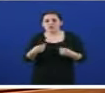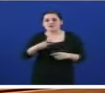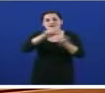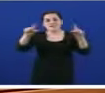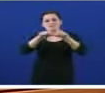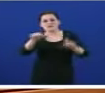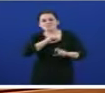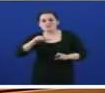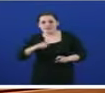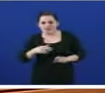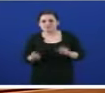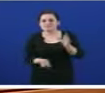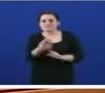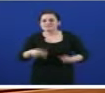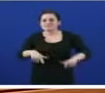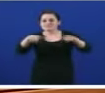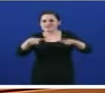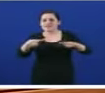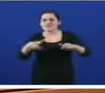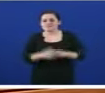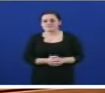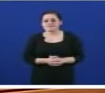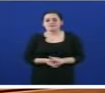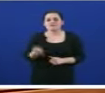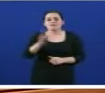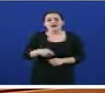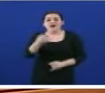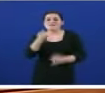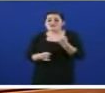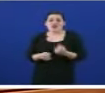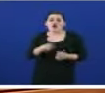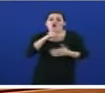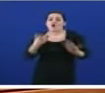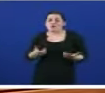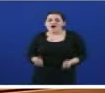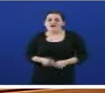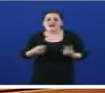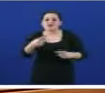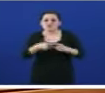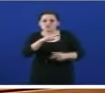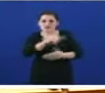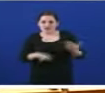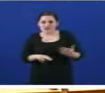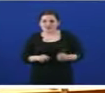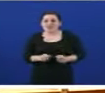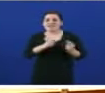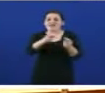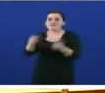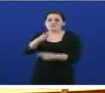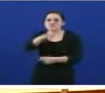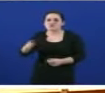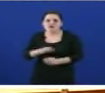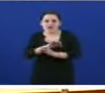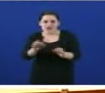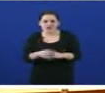de atención continuada. O resultado sabémolo. Máis gasto para a xunta de Galiza menos calidade para a cidadanía e iso sí